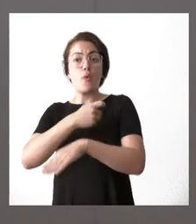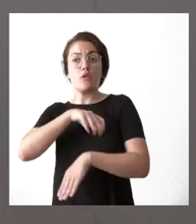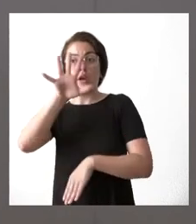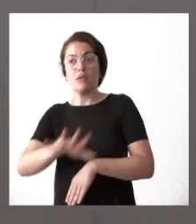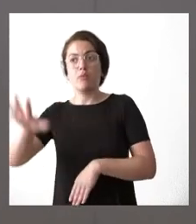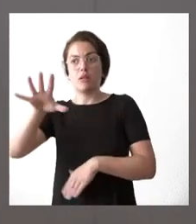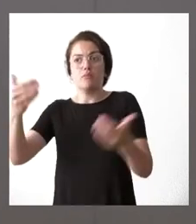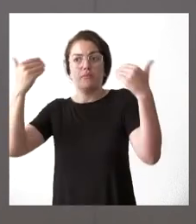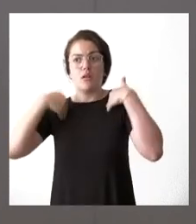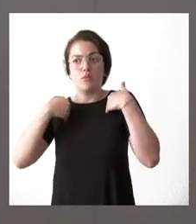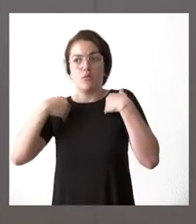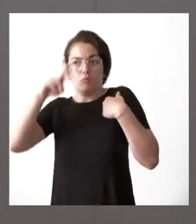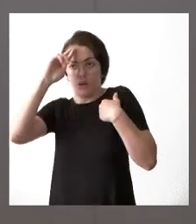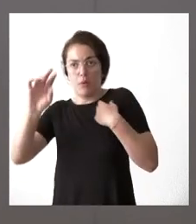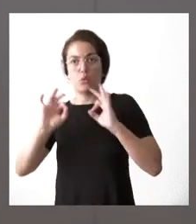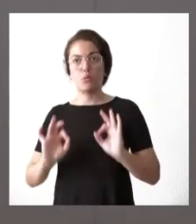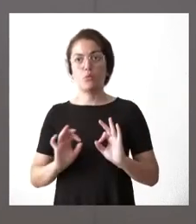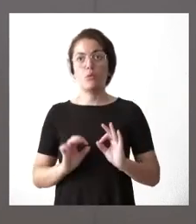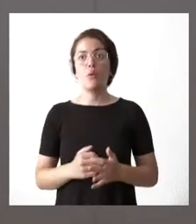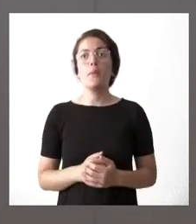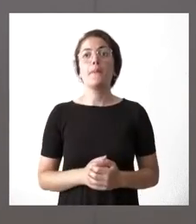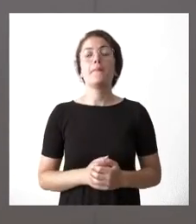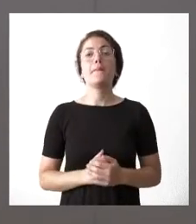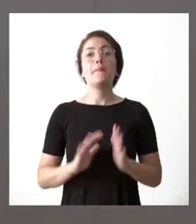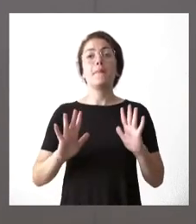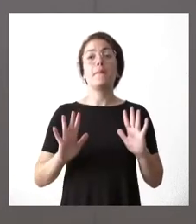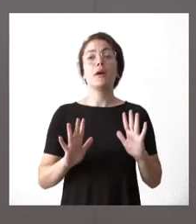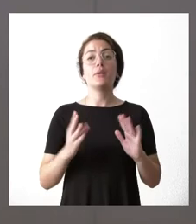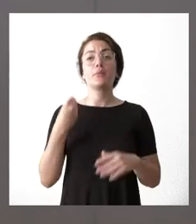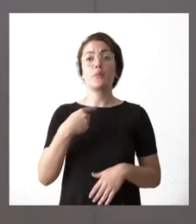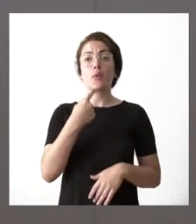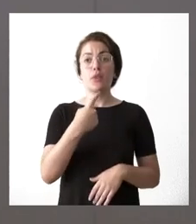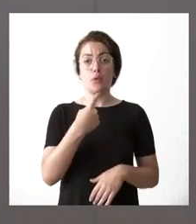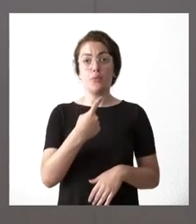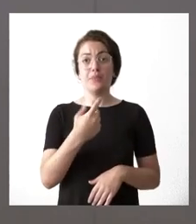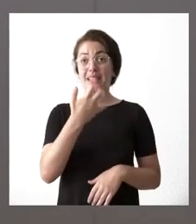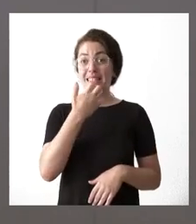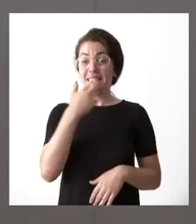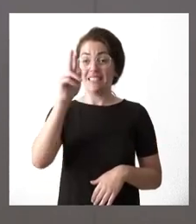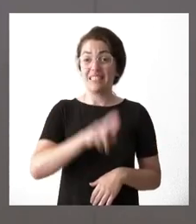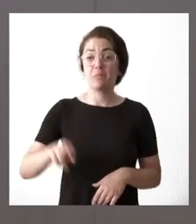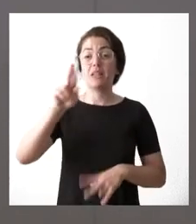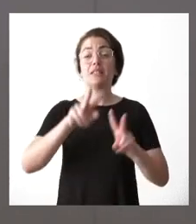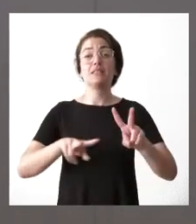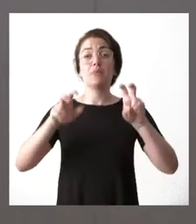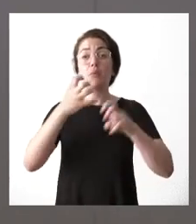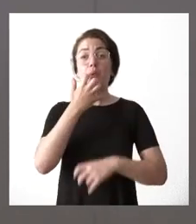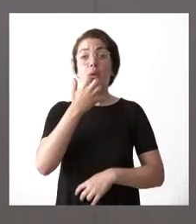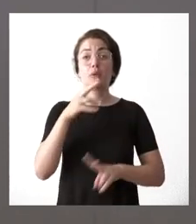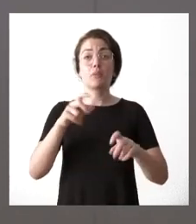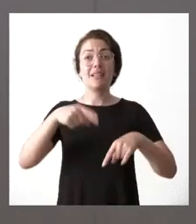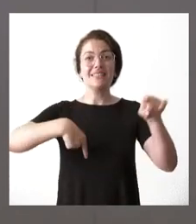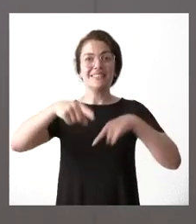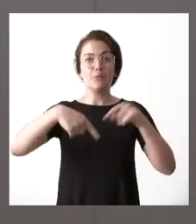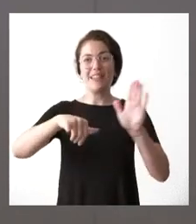nacional aunque como les digo cuando se hace especial hincapié sobre todo en una cuestión como el transporte de cercanías